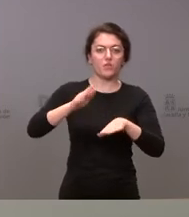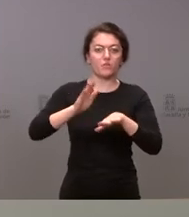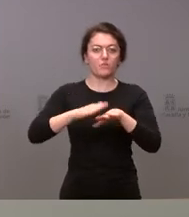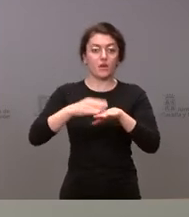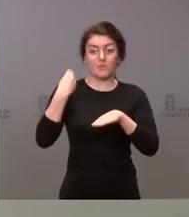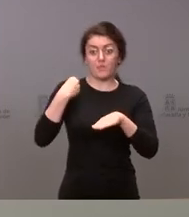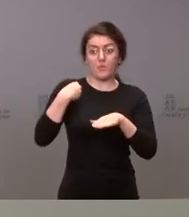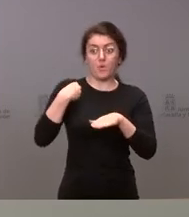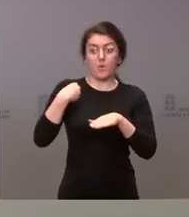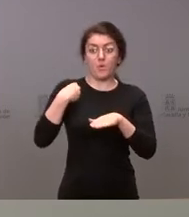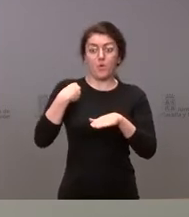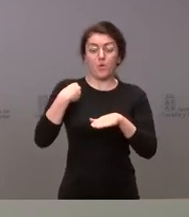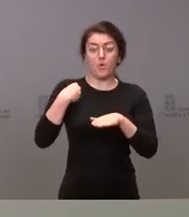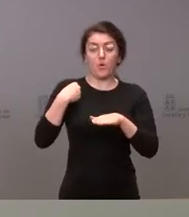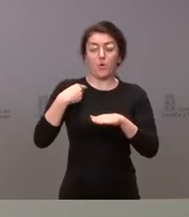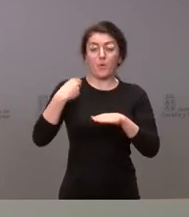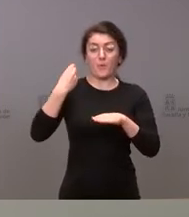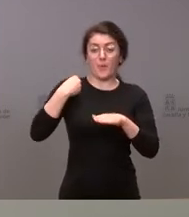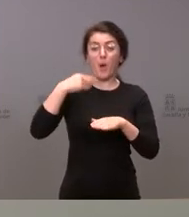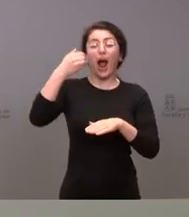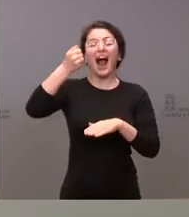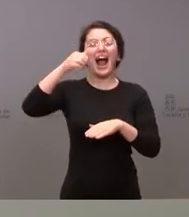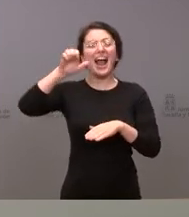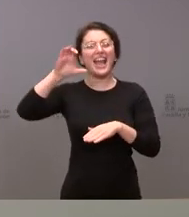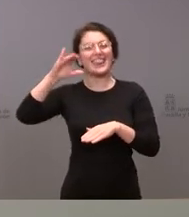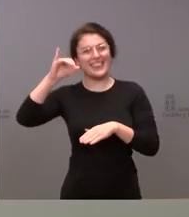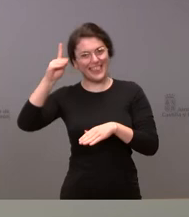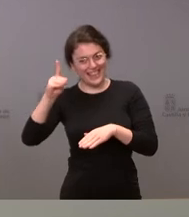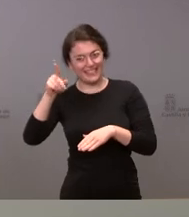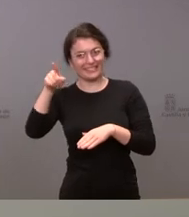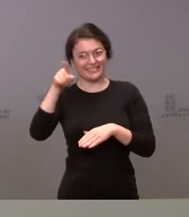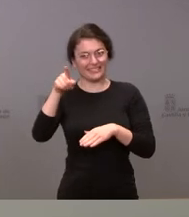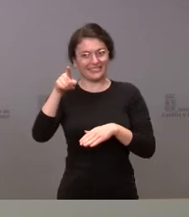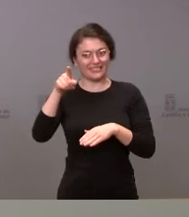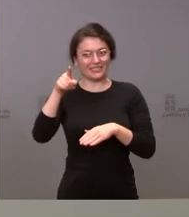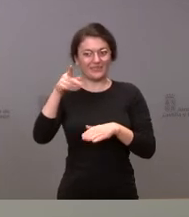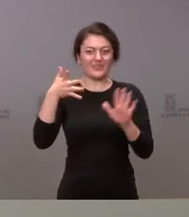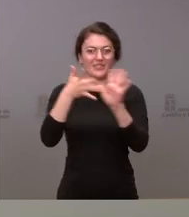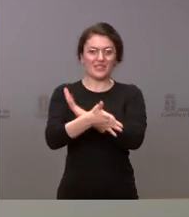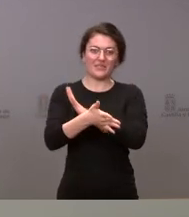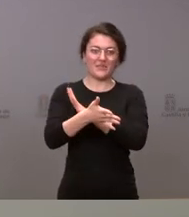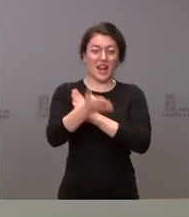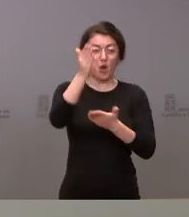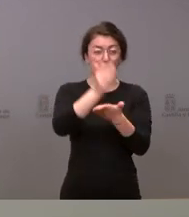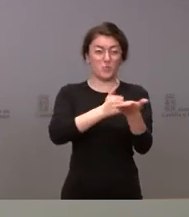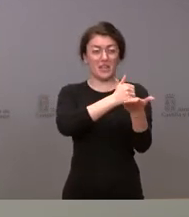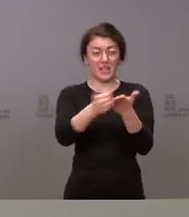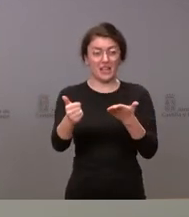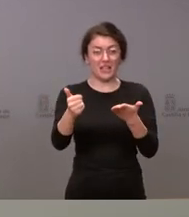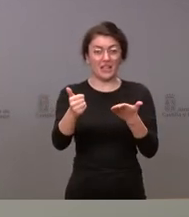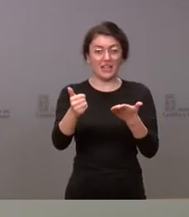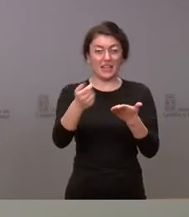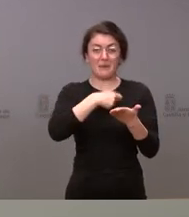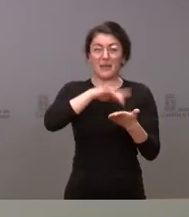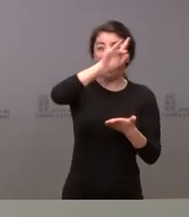o AECID, porque lo que se trata es que no actuemos cada una de las 17 comunidades autónomas de forma